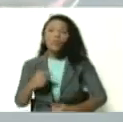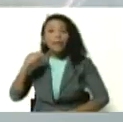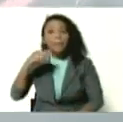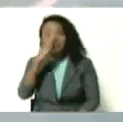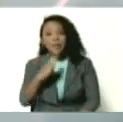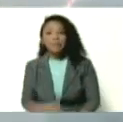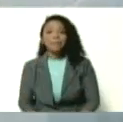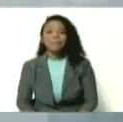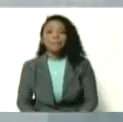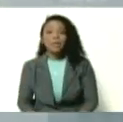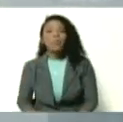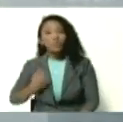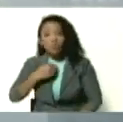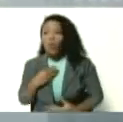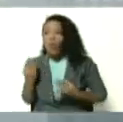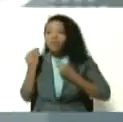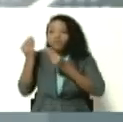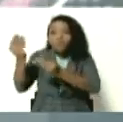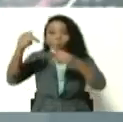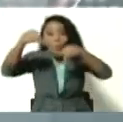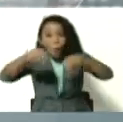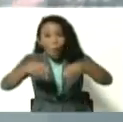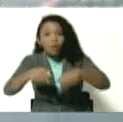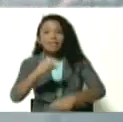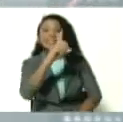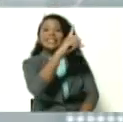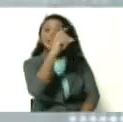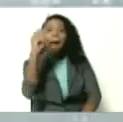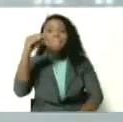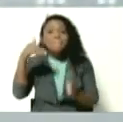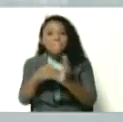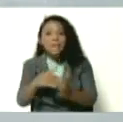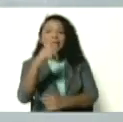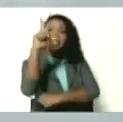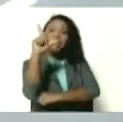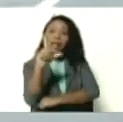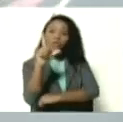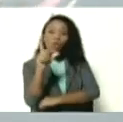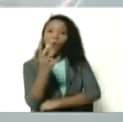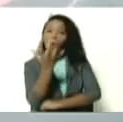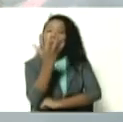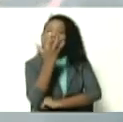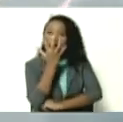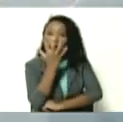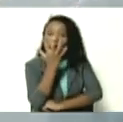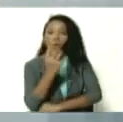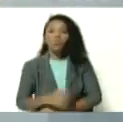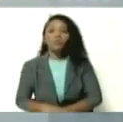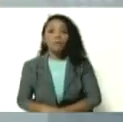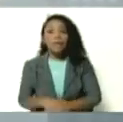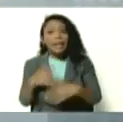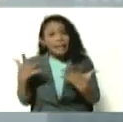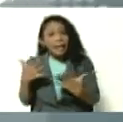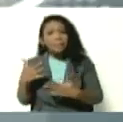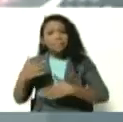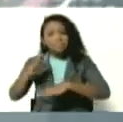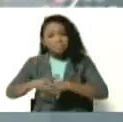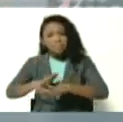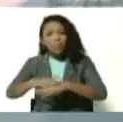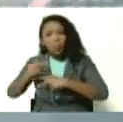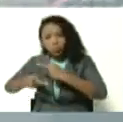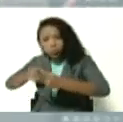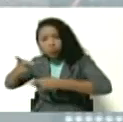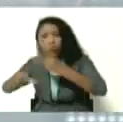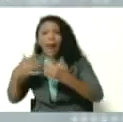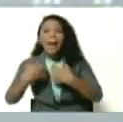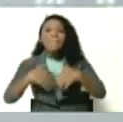Brasil. Estamos entregando hoy 100.000 litros de oxígeno que se produjo en la